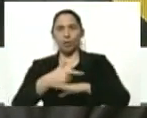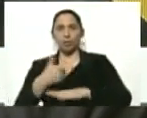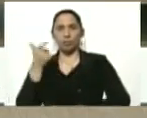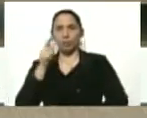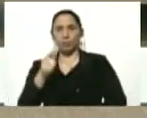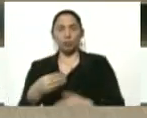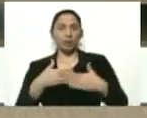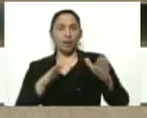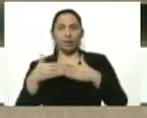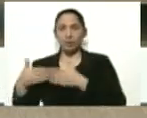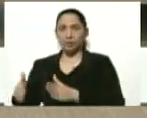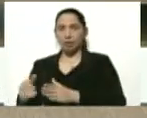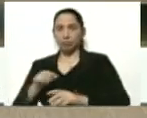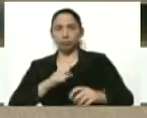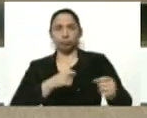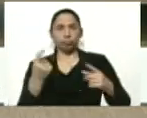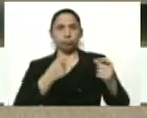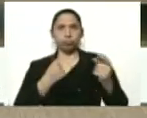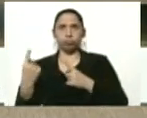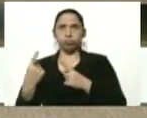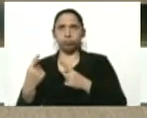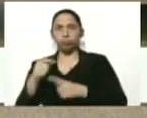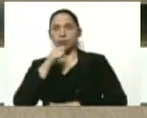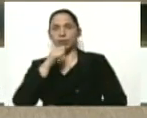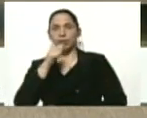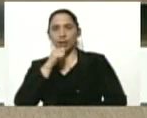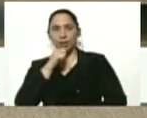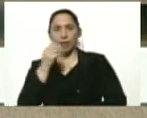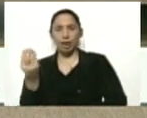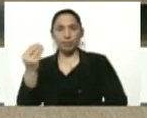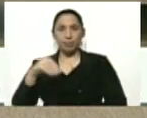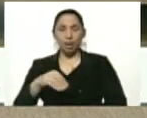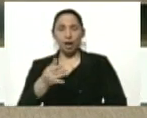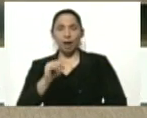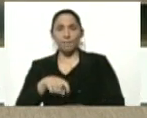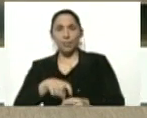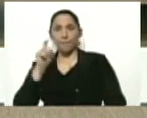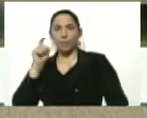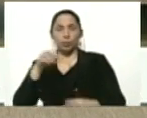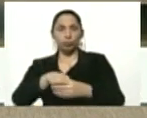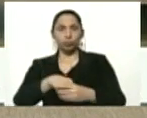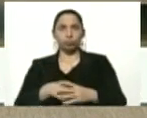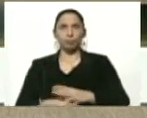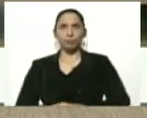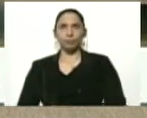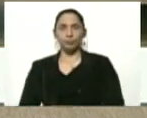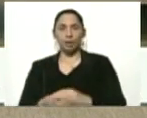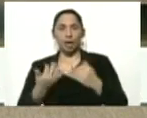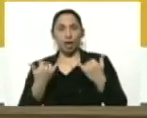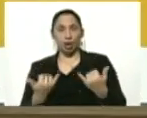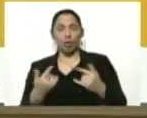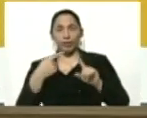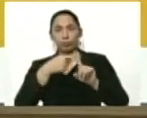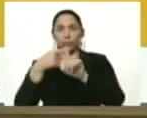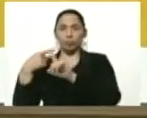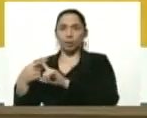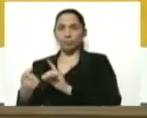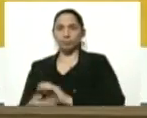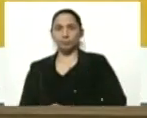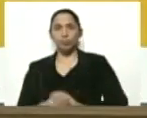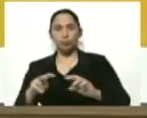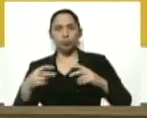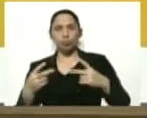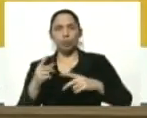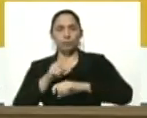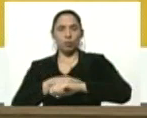garantizar la movilidad de quienes además de estar exceptuados de la cuarentena ahora se suman en nueva